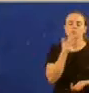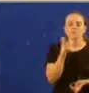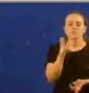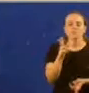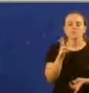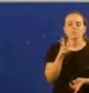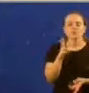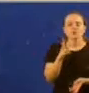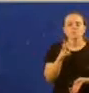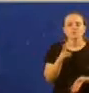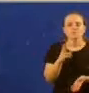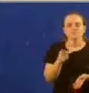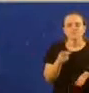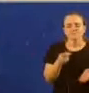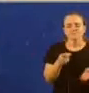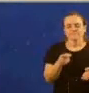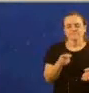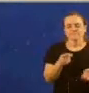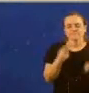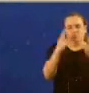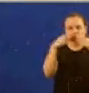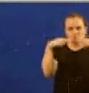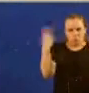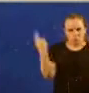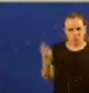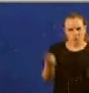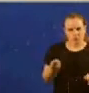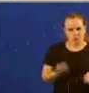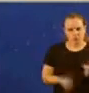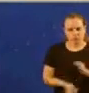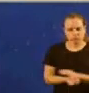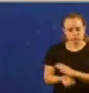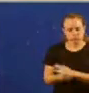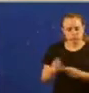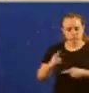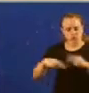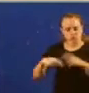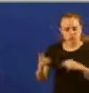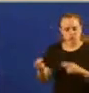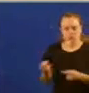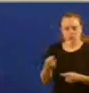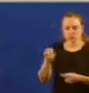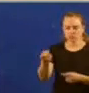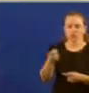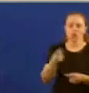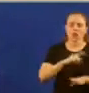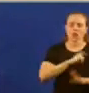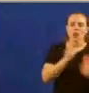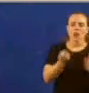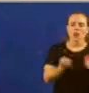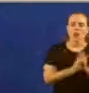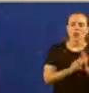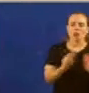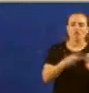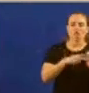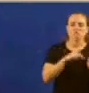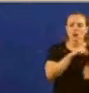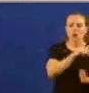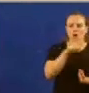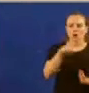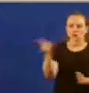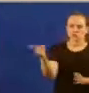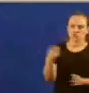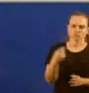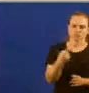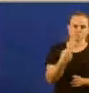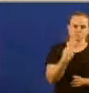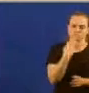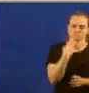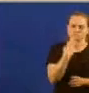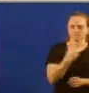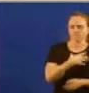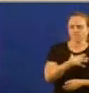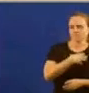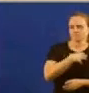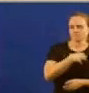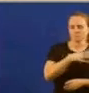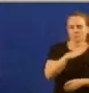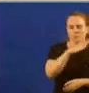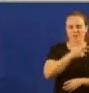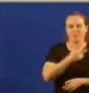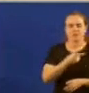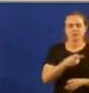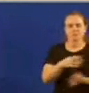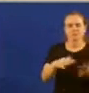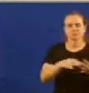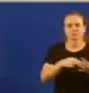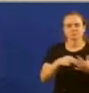de medios públicos, independentes e plurais. negaronse a cumprir a lei de 2011 para elegir o director da compañía por maioría